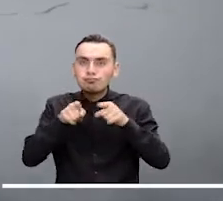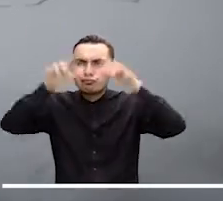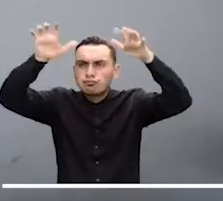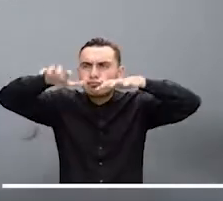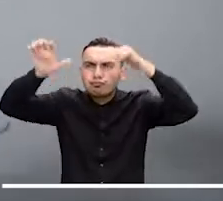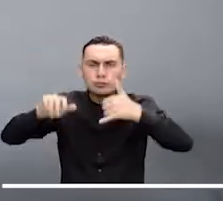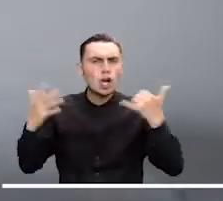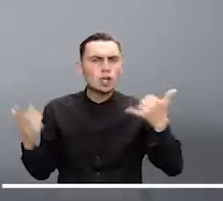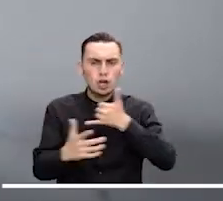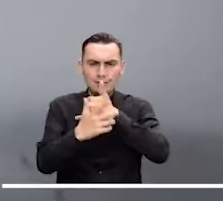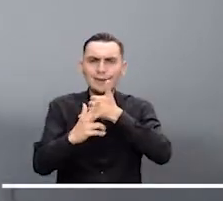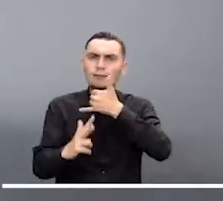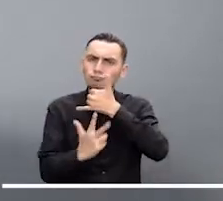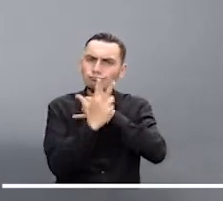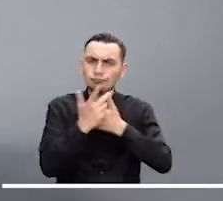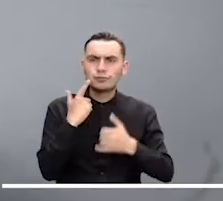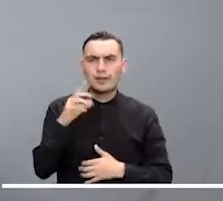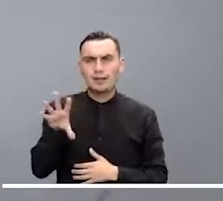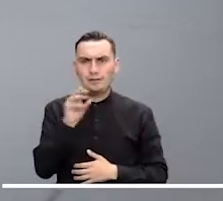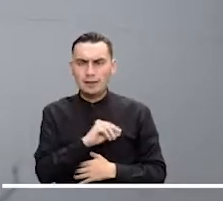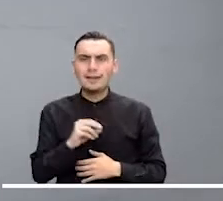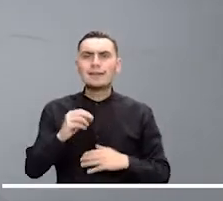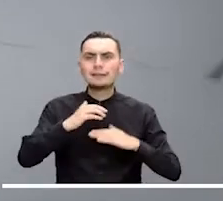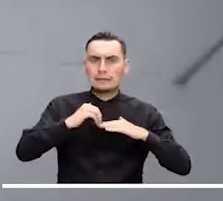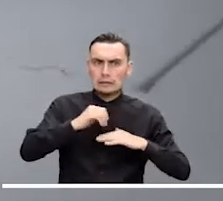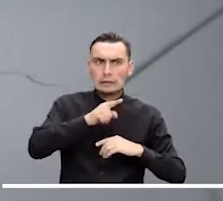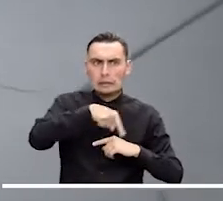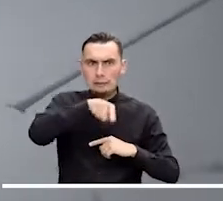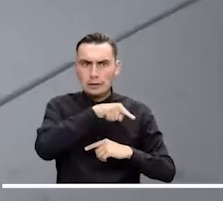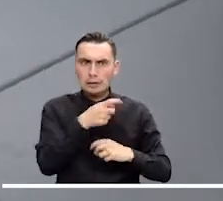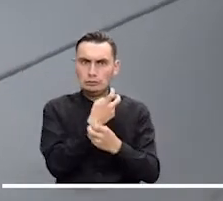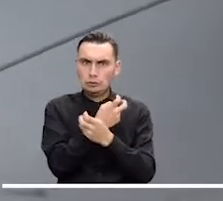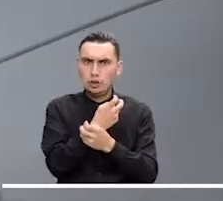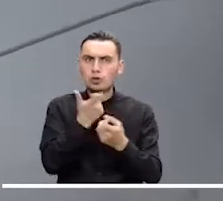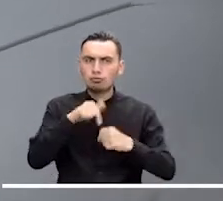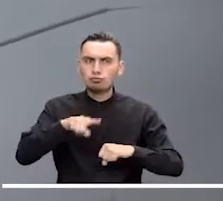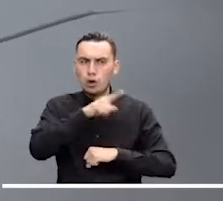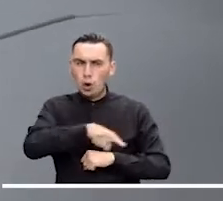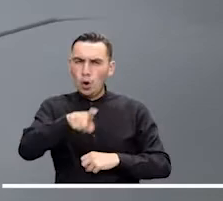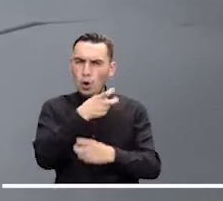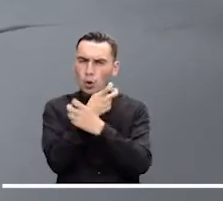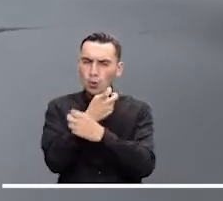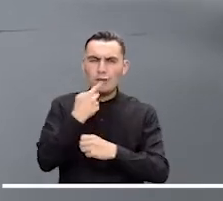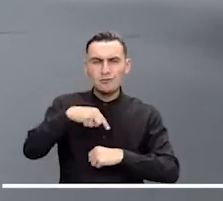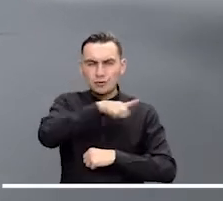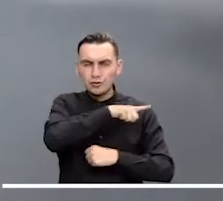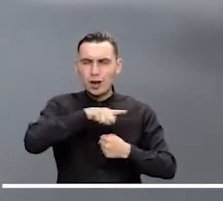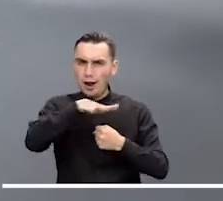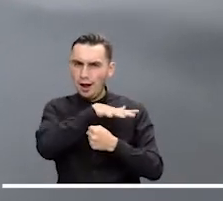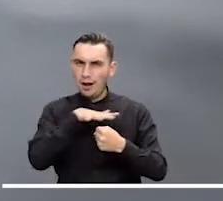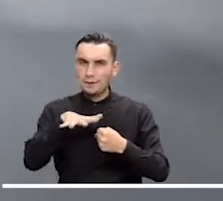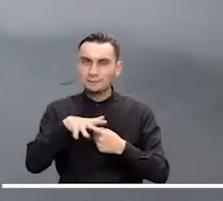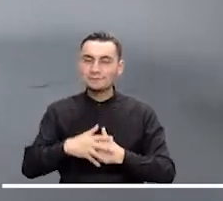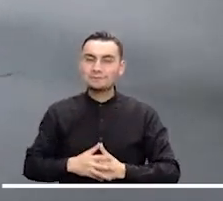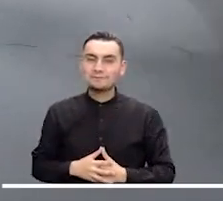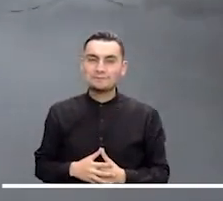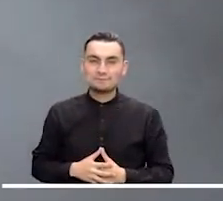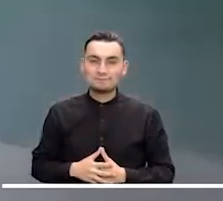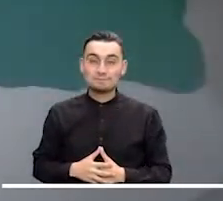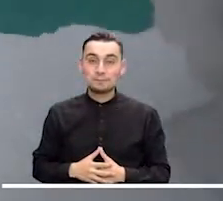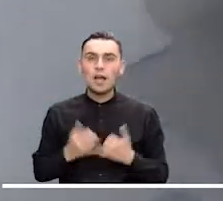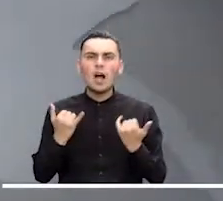Las precipitaciones andinas se podrían presentar en el eje cafetero occidente de Santander y Huila, norte de Tolima y suroriente de Cundinamarca.